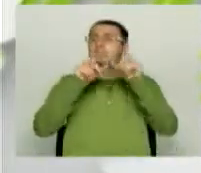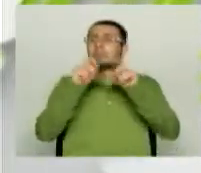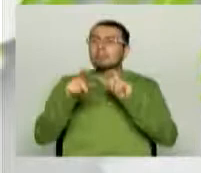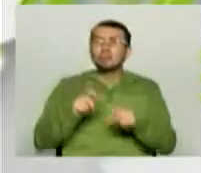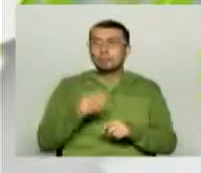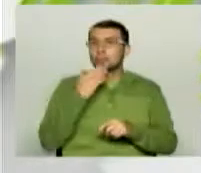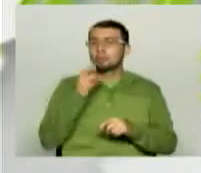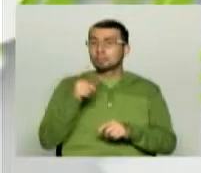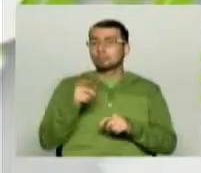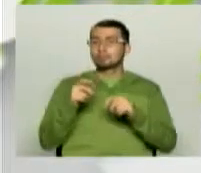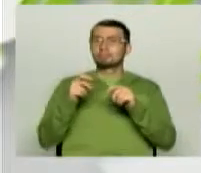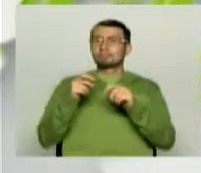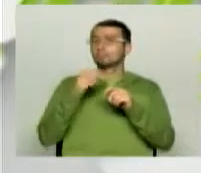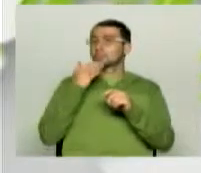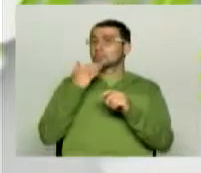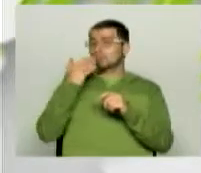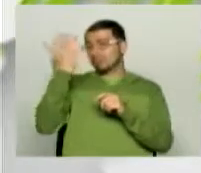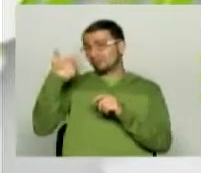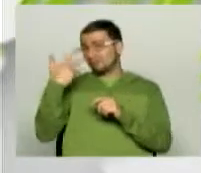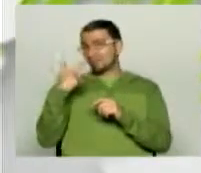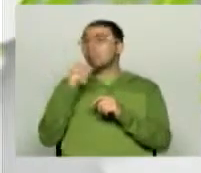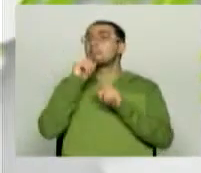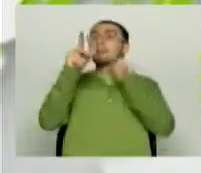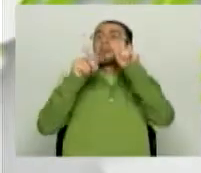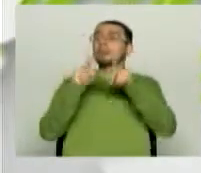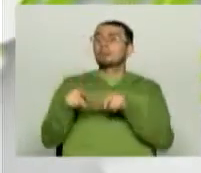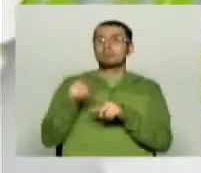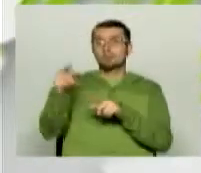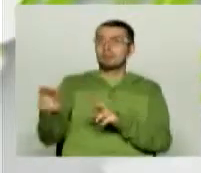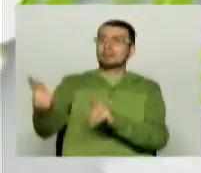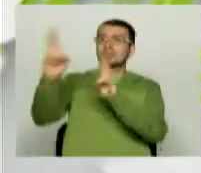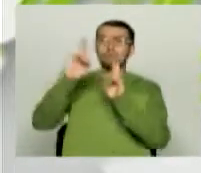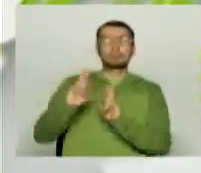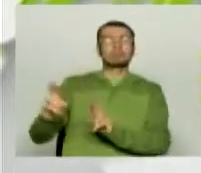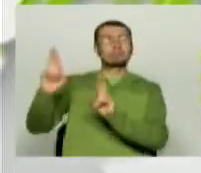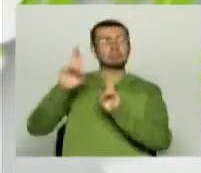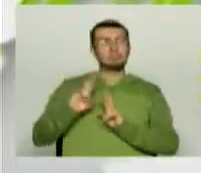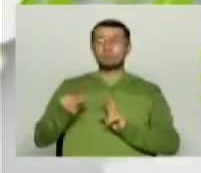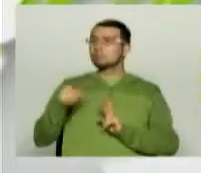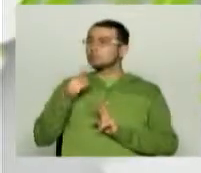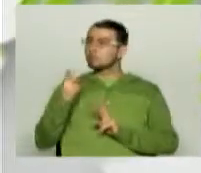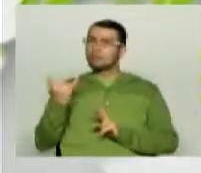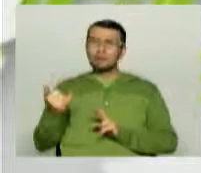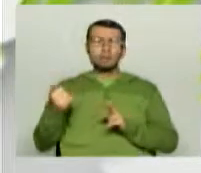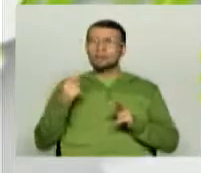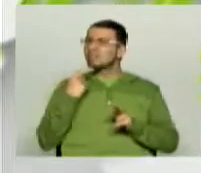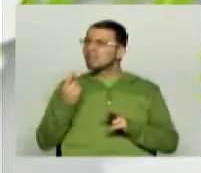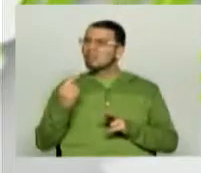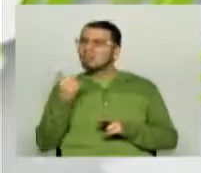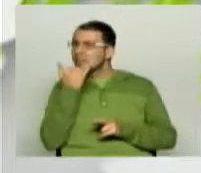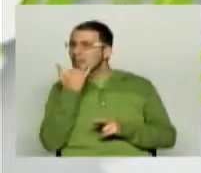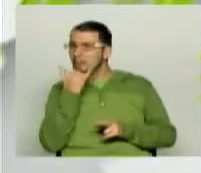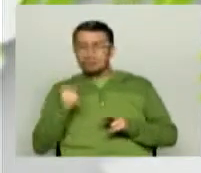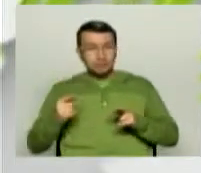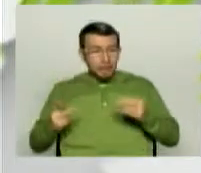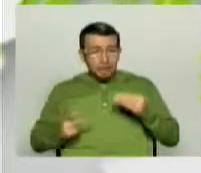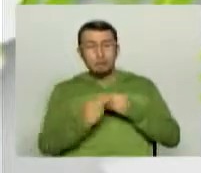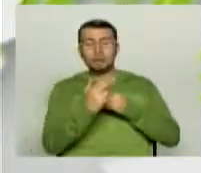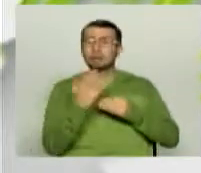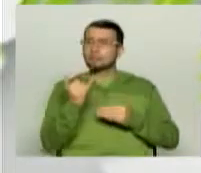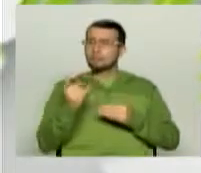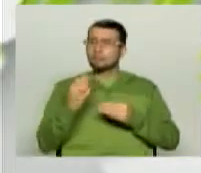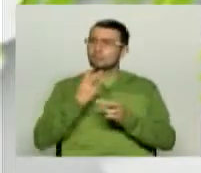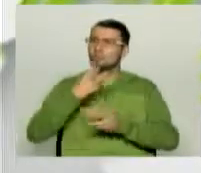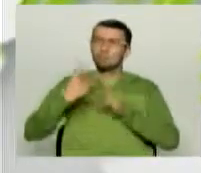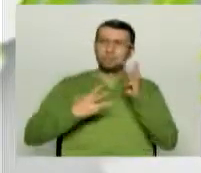sociales, fueron muchas las opiniones que nos dieron nuestros televidentes acerca de la inauguración del Mundial, entre ellos pues había un poco descontento,